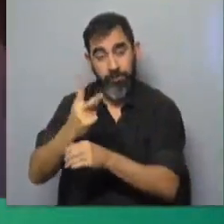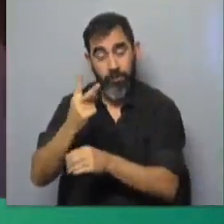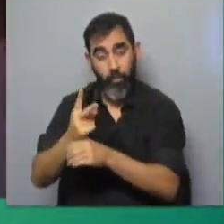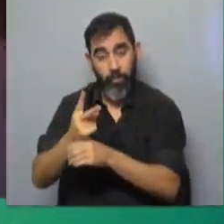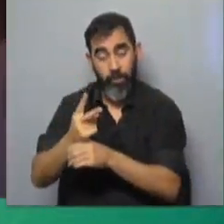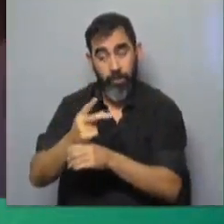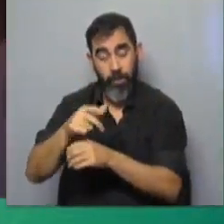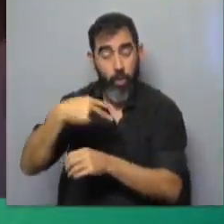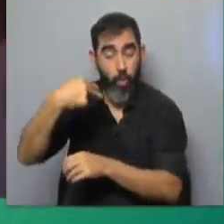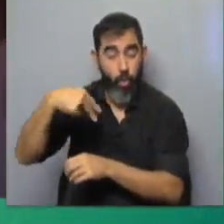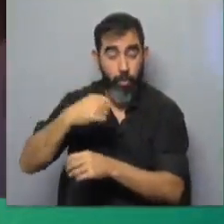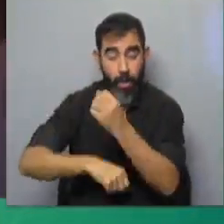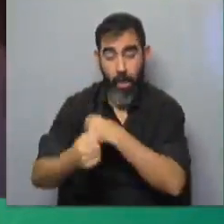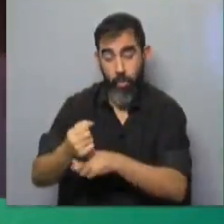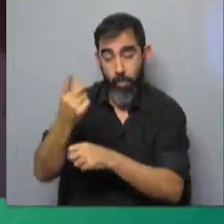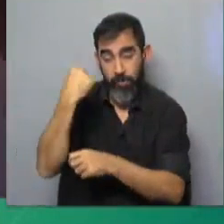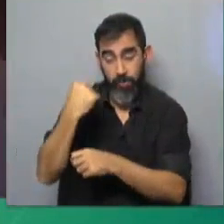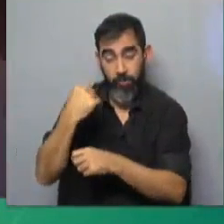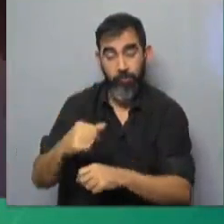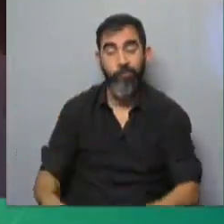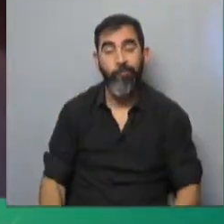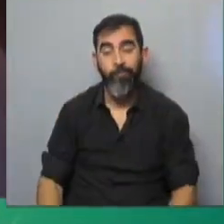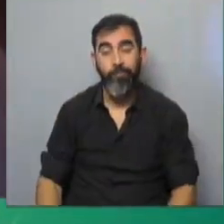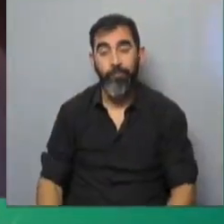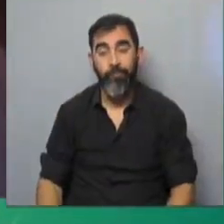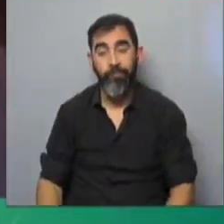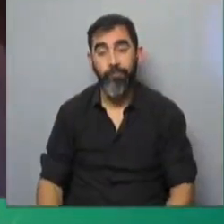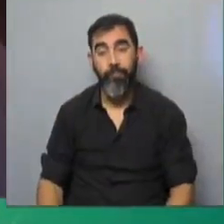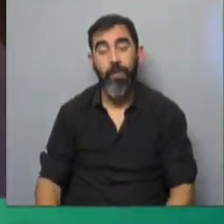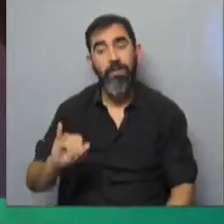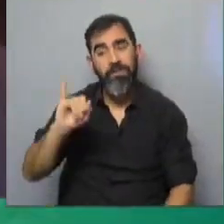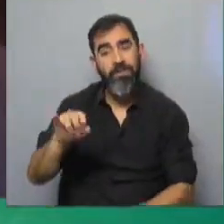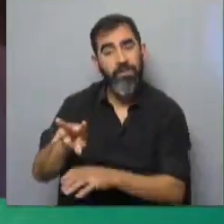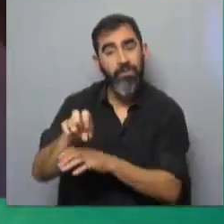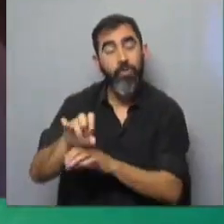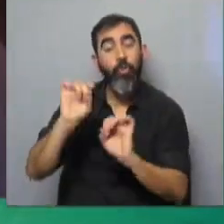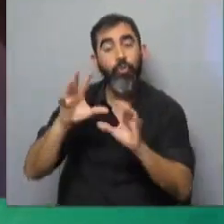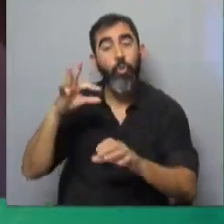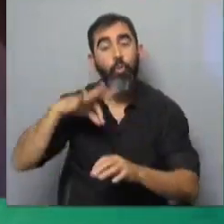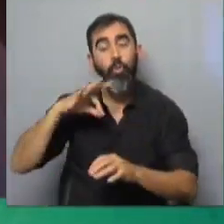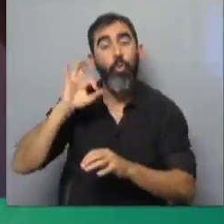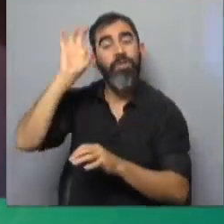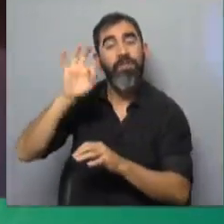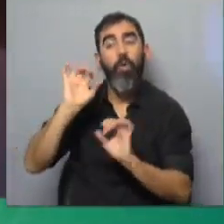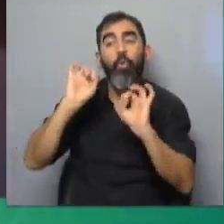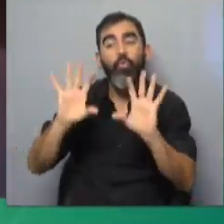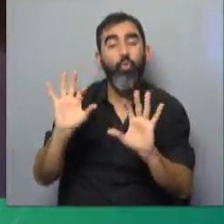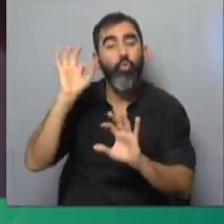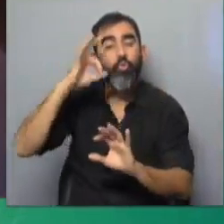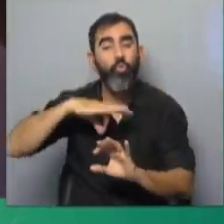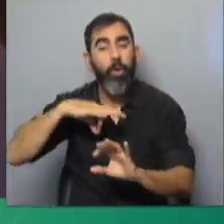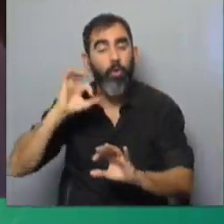presenta en noviembre del 2021 tiene ingresos solamente el sueldo del Senado. Entonces,